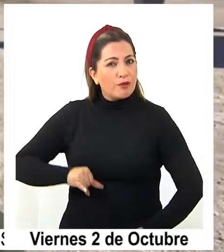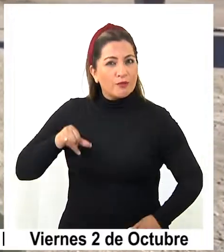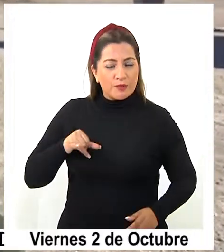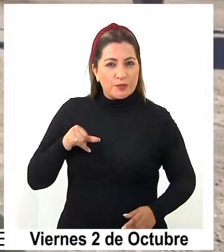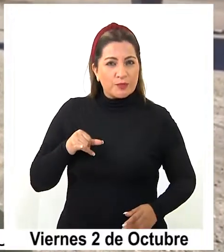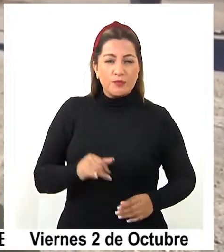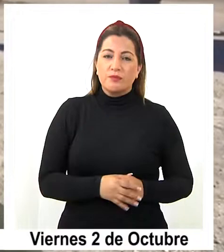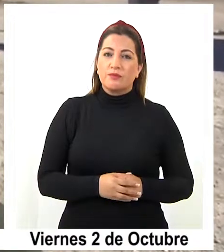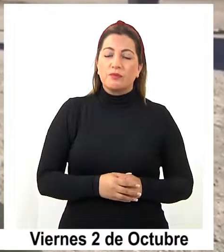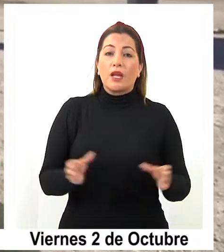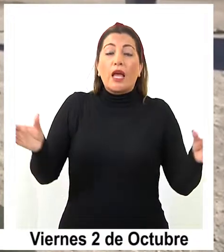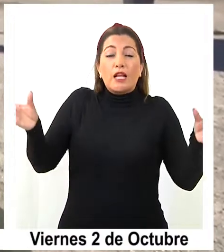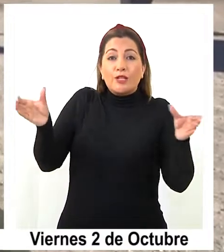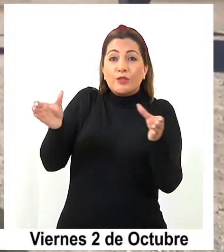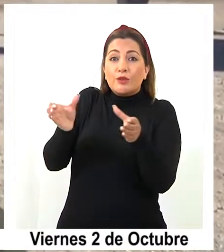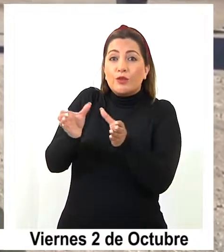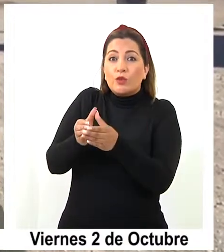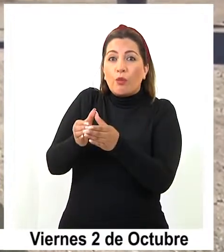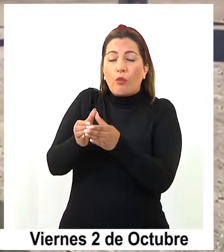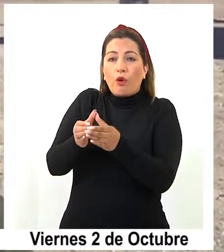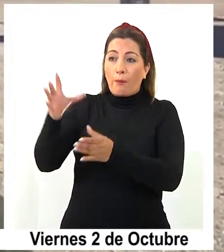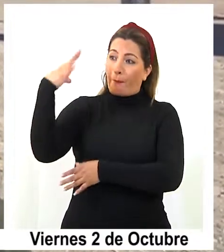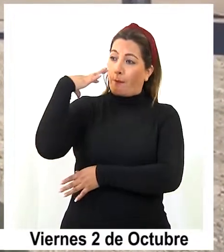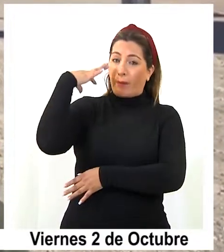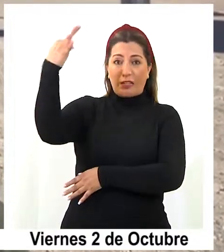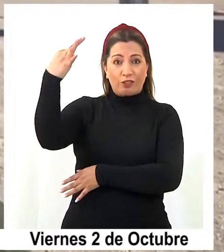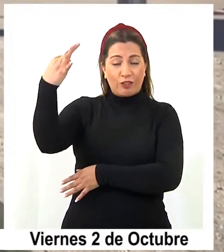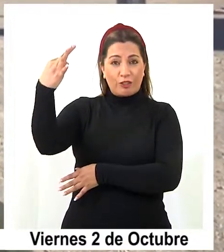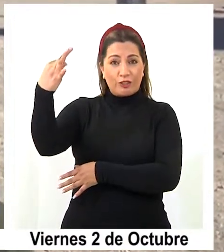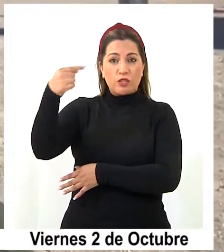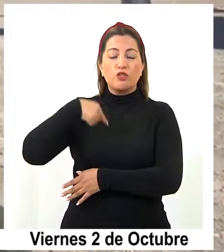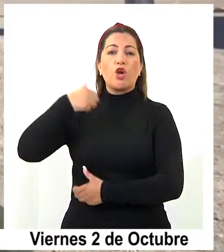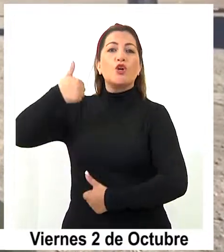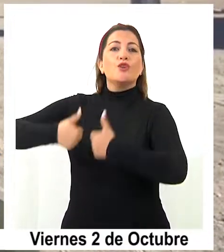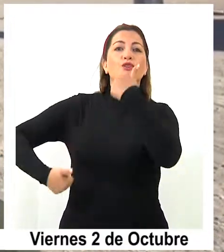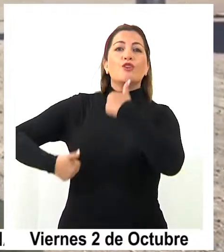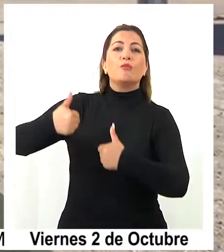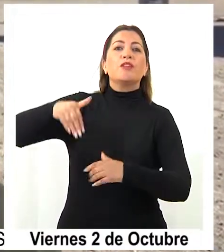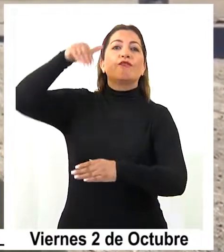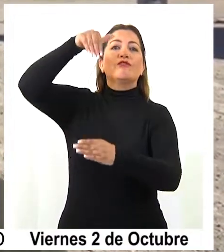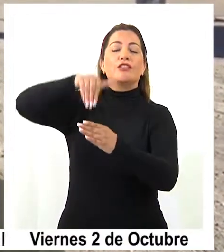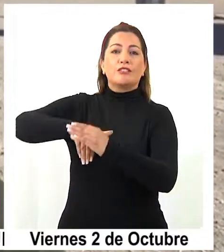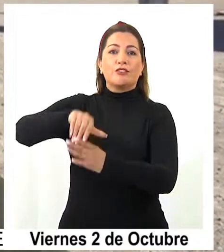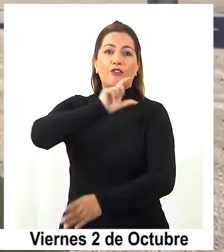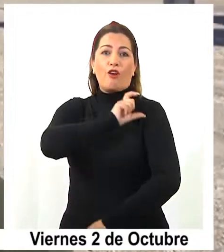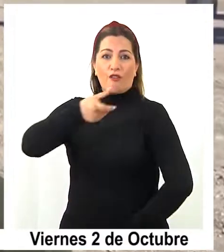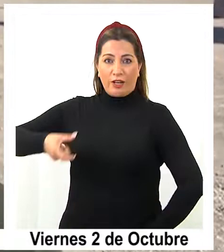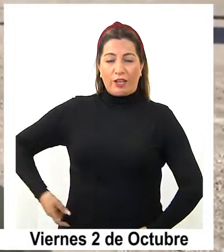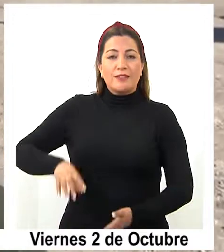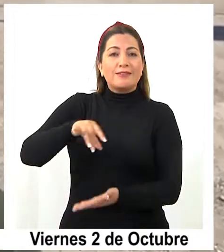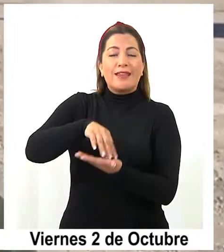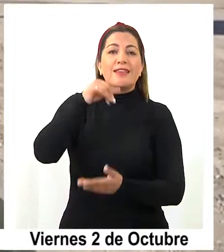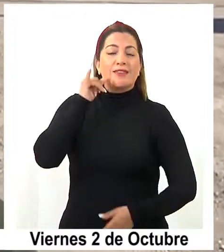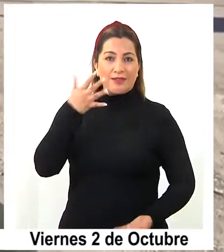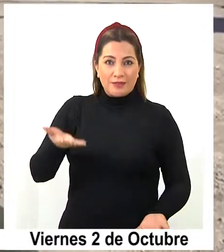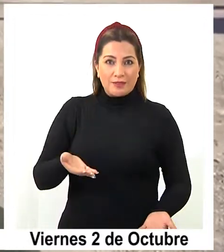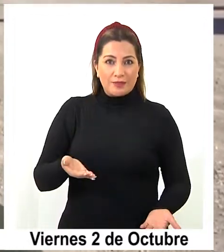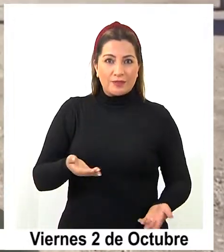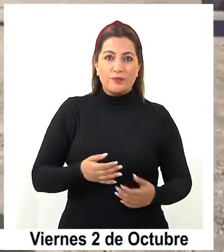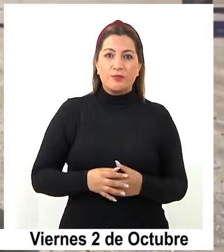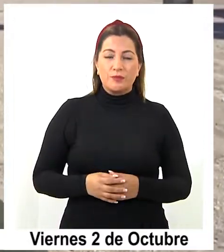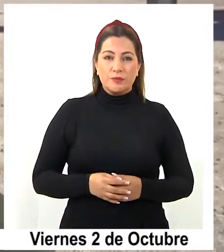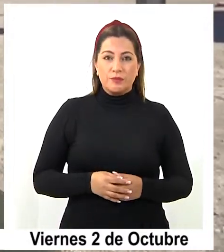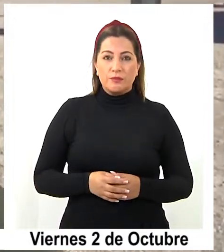que el partido me haya nominado para poder competir en las elecciones primarias de gobernador regional, sobre todo porque